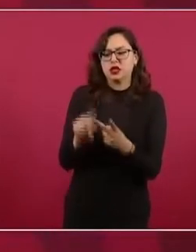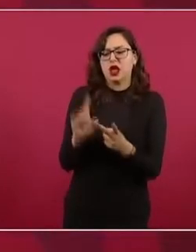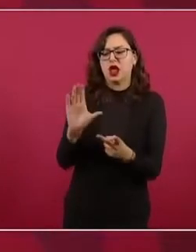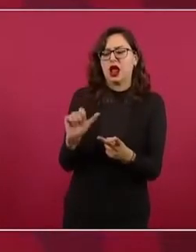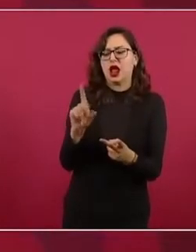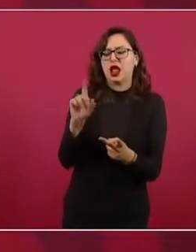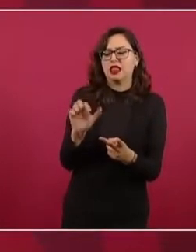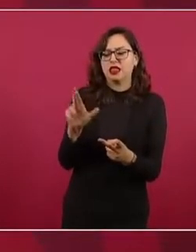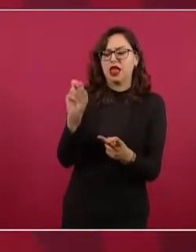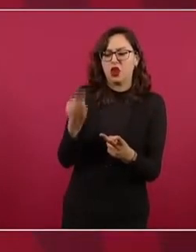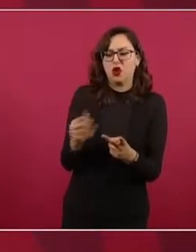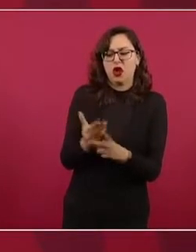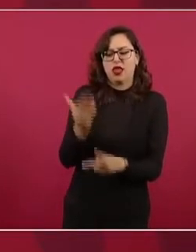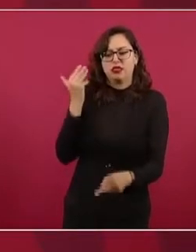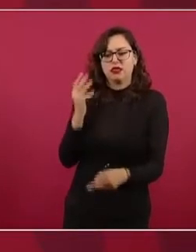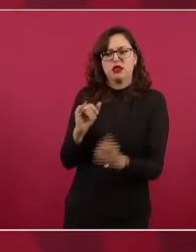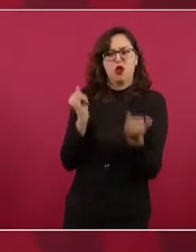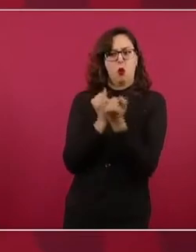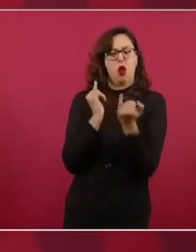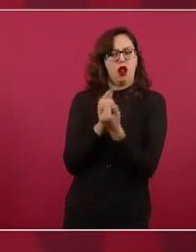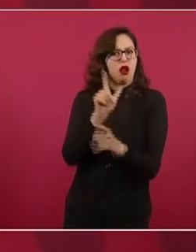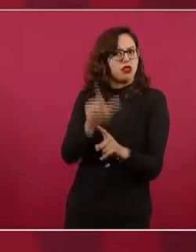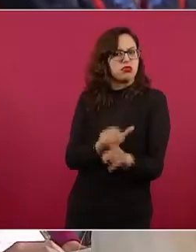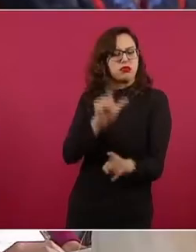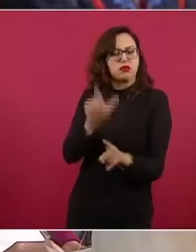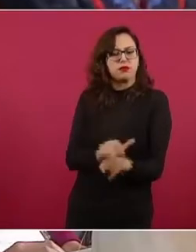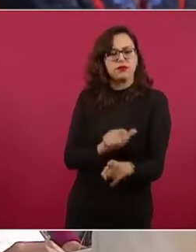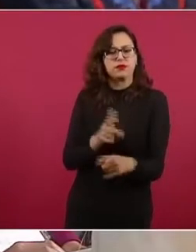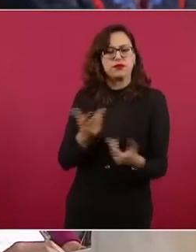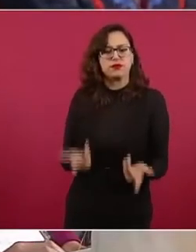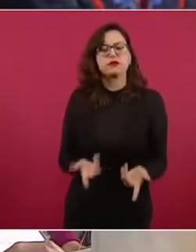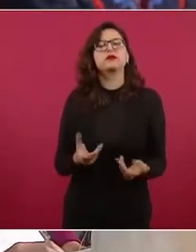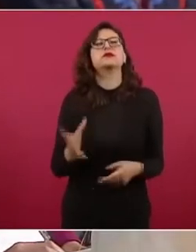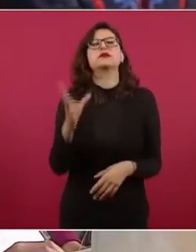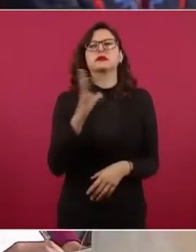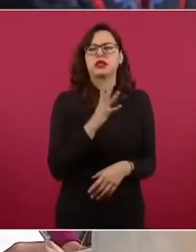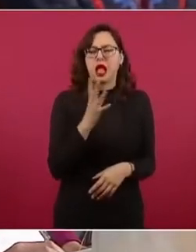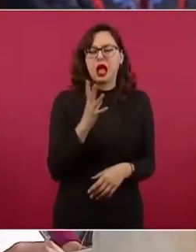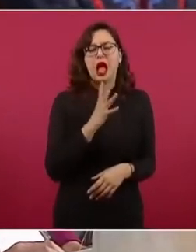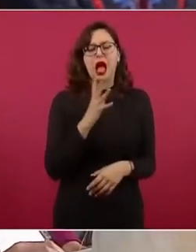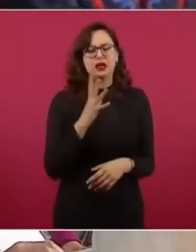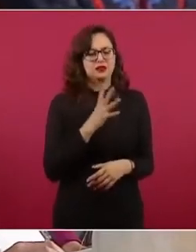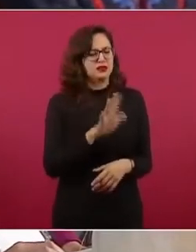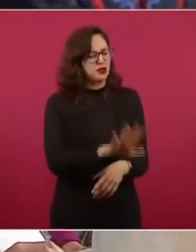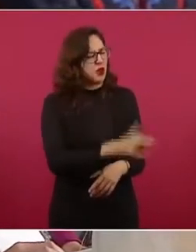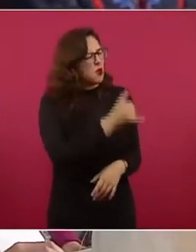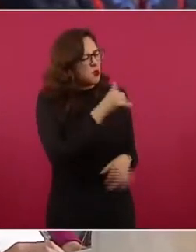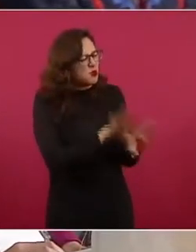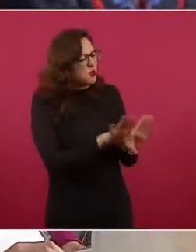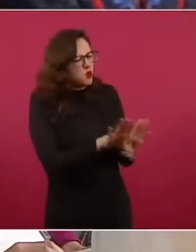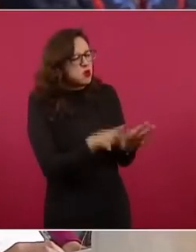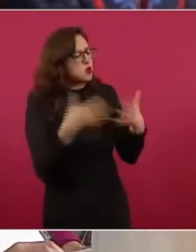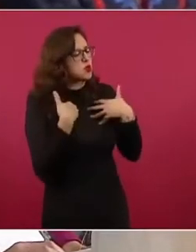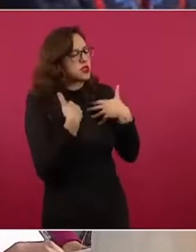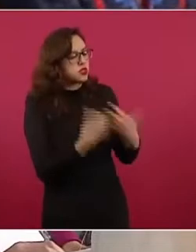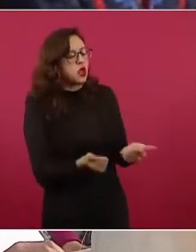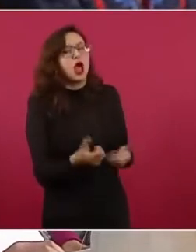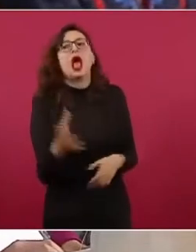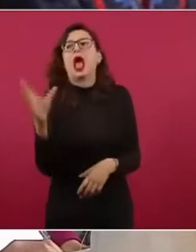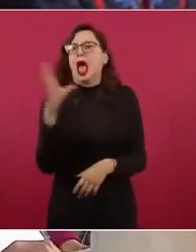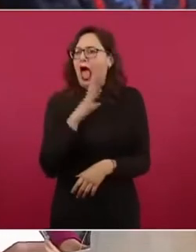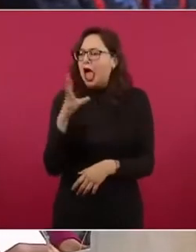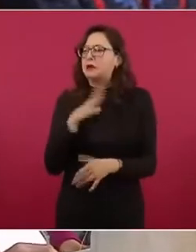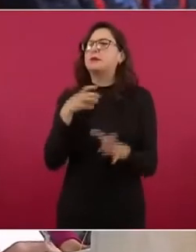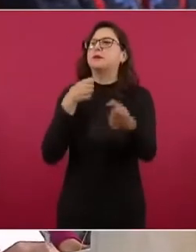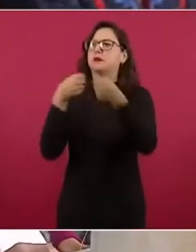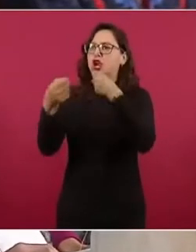Perdón, que hay muchos periódicos, medios nacionales, internacionales que